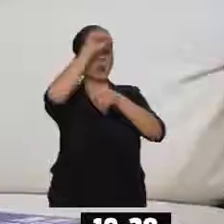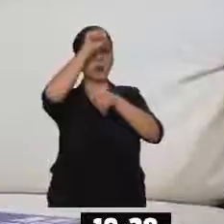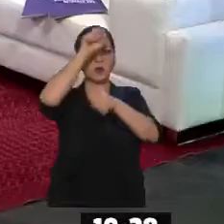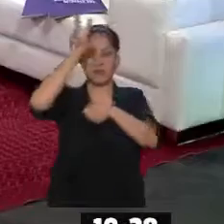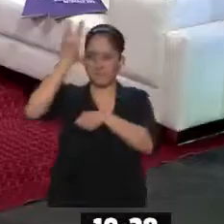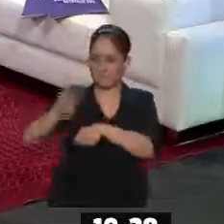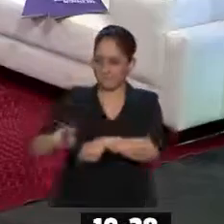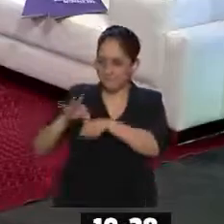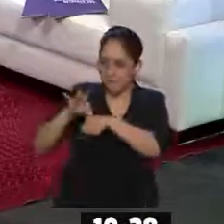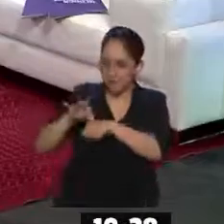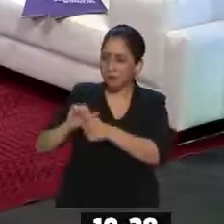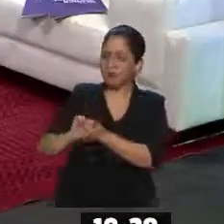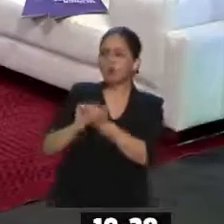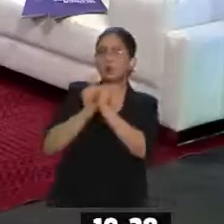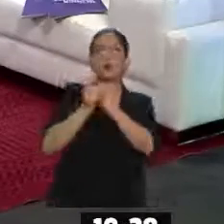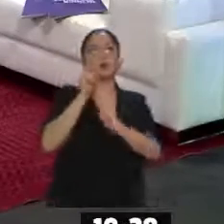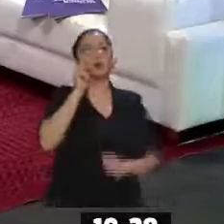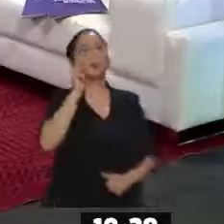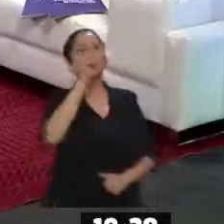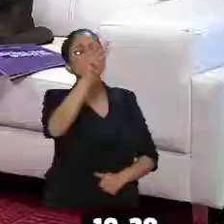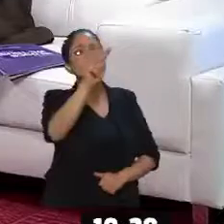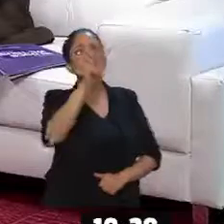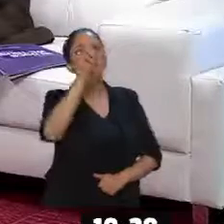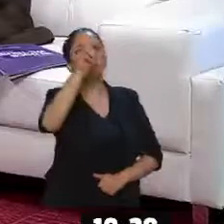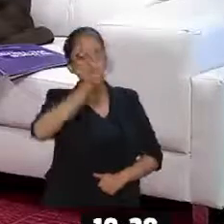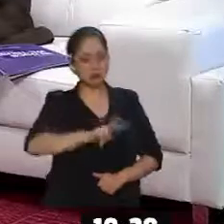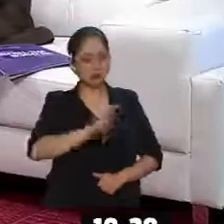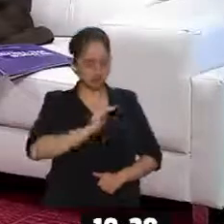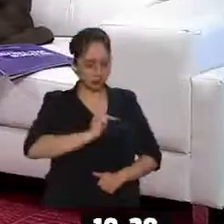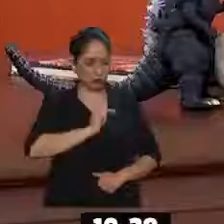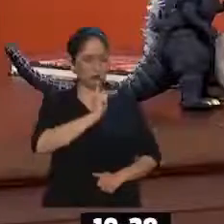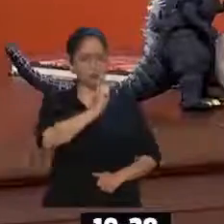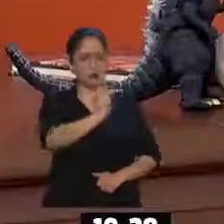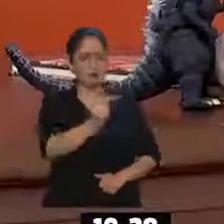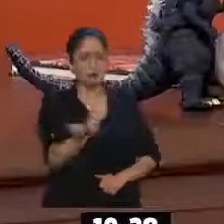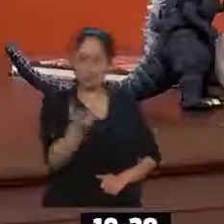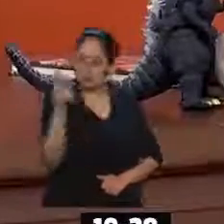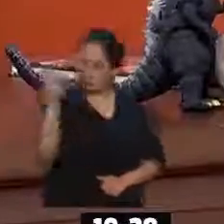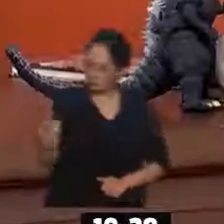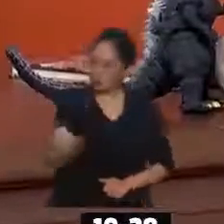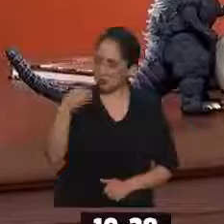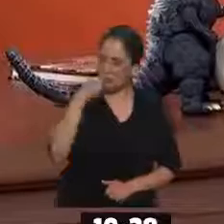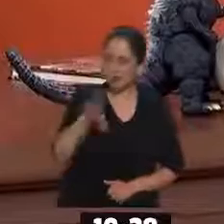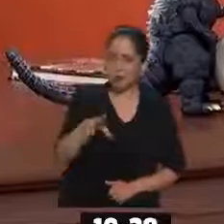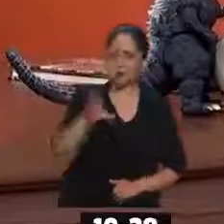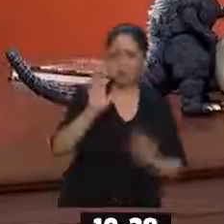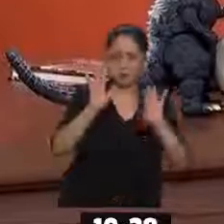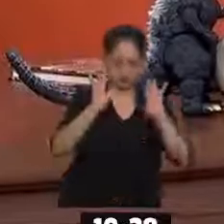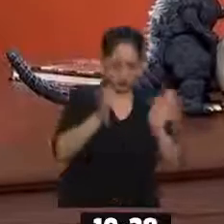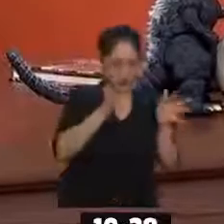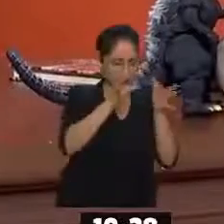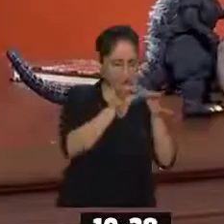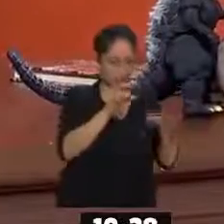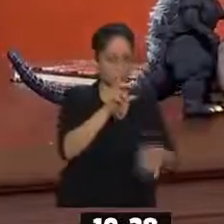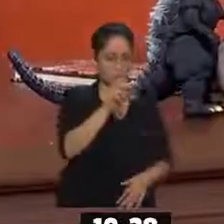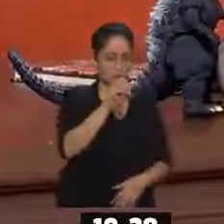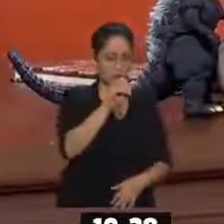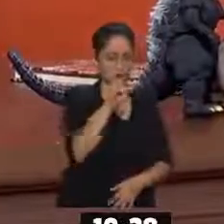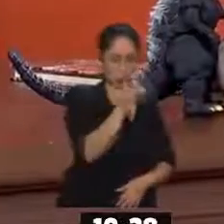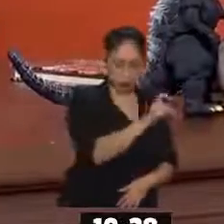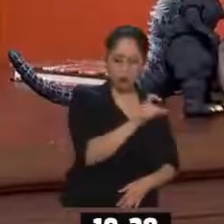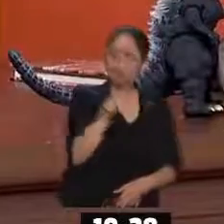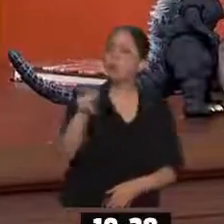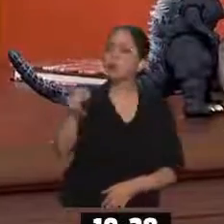espejo que nos refleja y nos dice... ¡Ay, Inti, qué rete bonito! Oye, Inti, tus redes tuyas. Ya vamos a entrar ahorita a Docs MX,